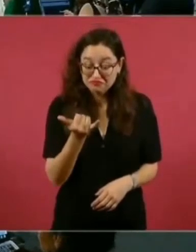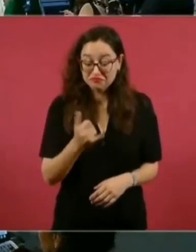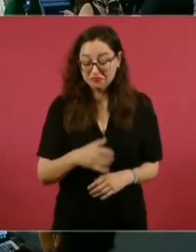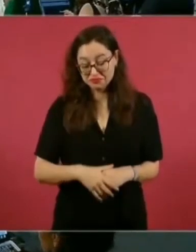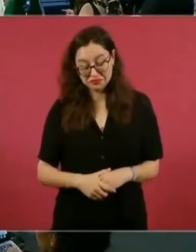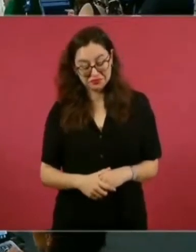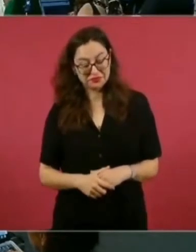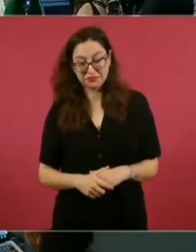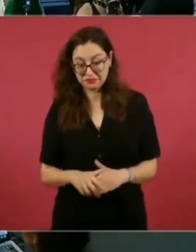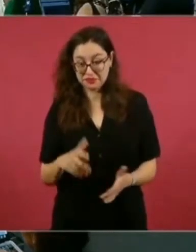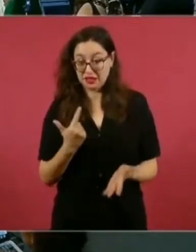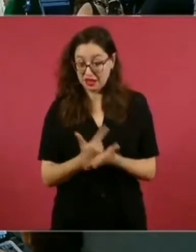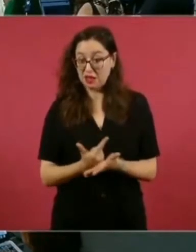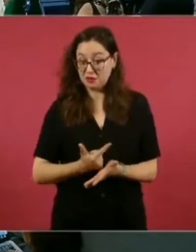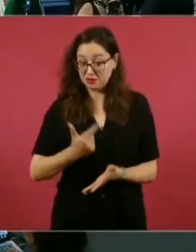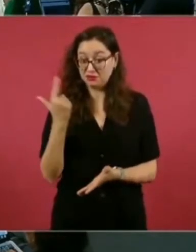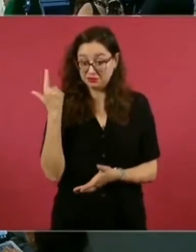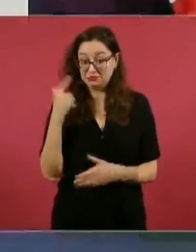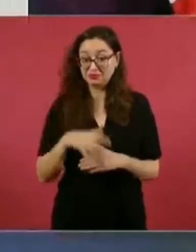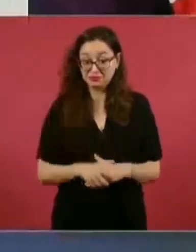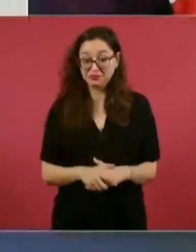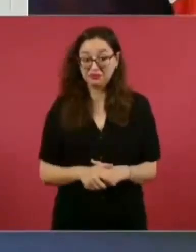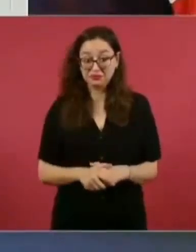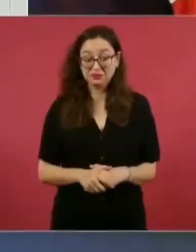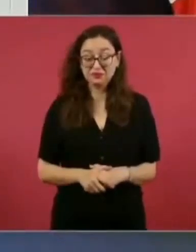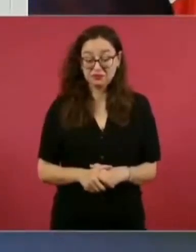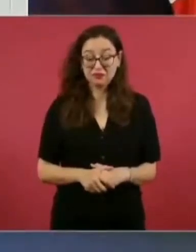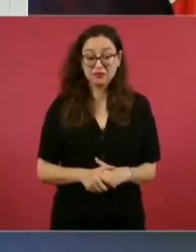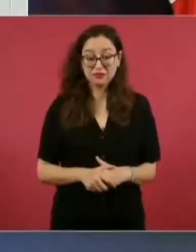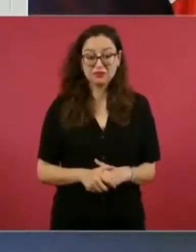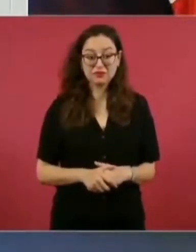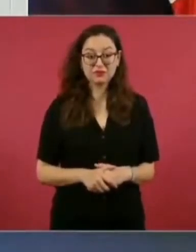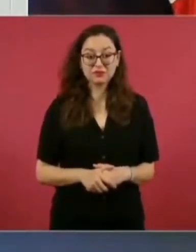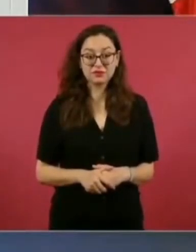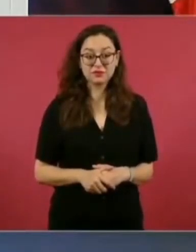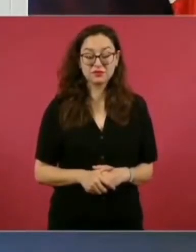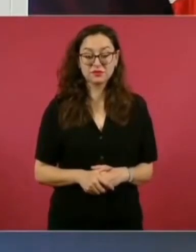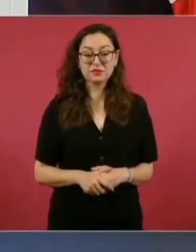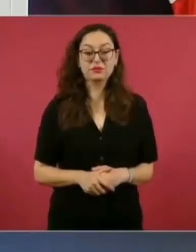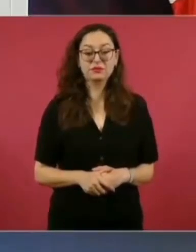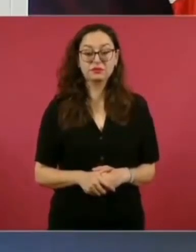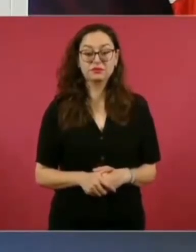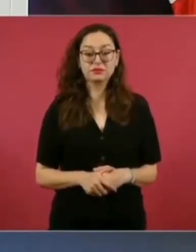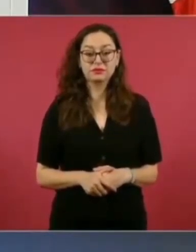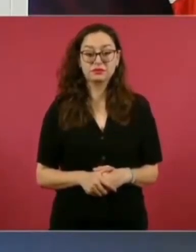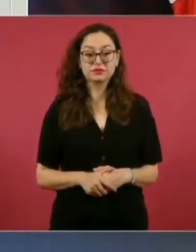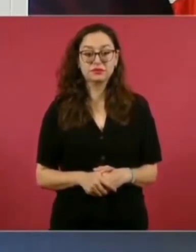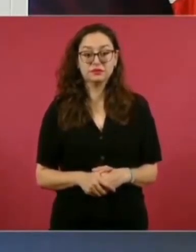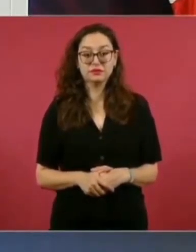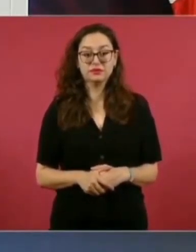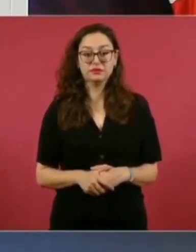algunas veces. Miren,